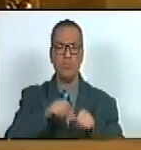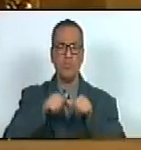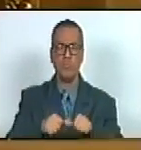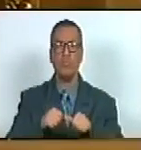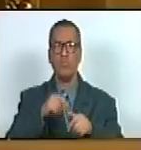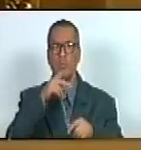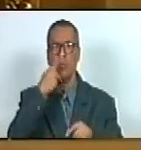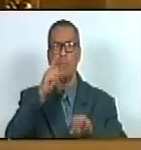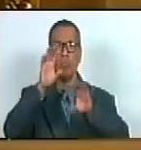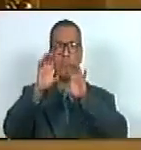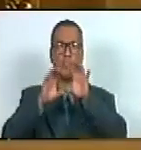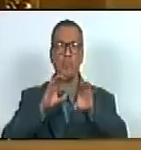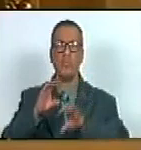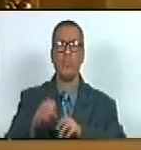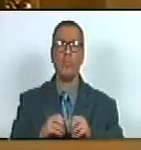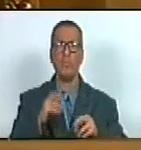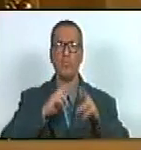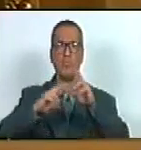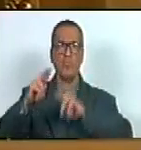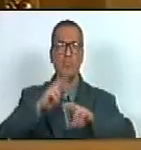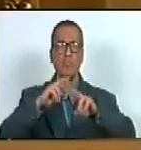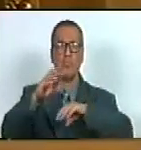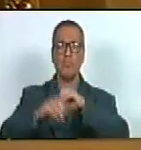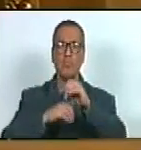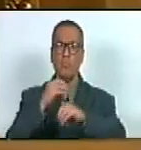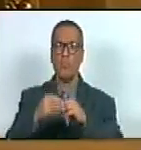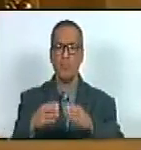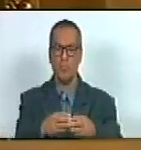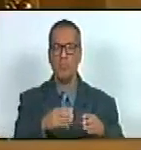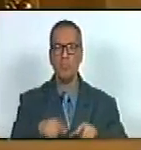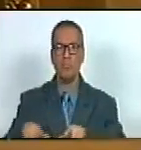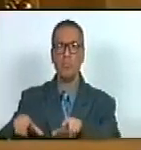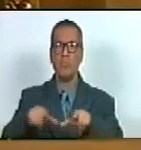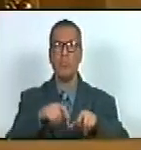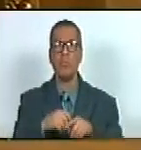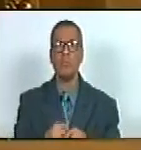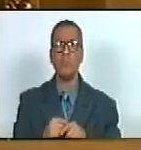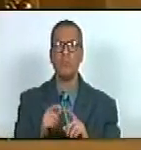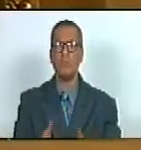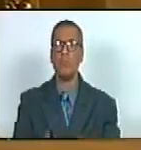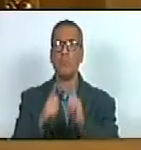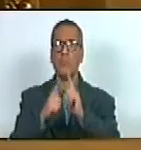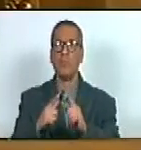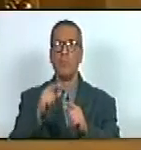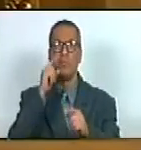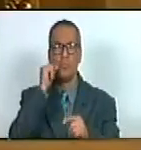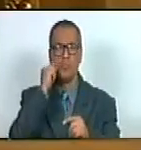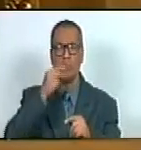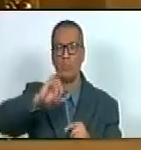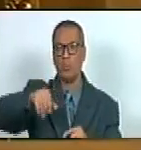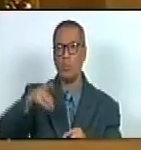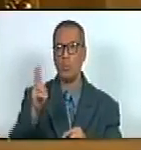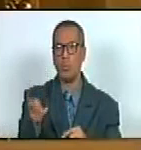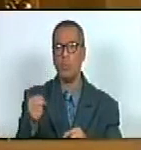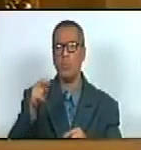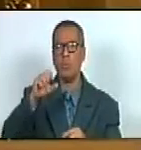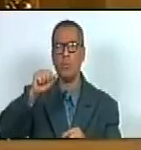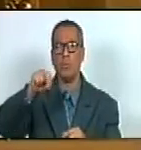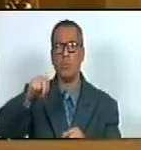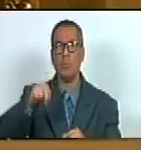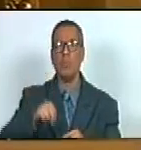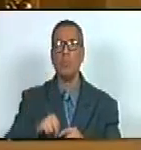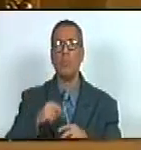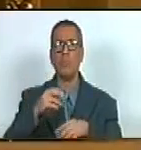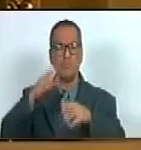política exterior soberanía e integración mediante la cual autoriza al ciudadano Joaquín Pérez allí estarán